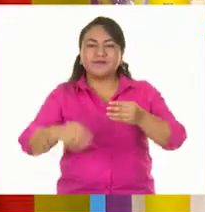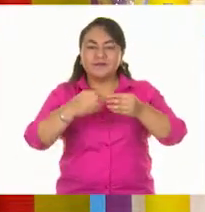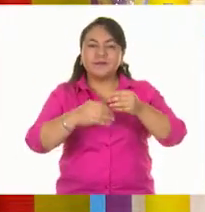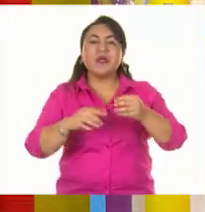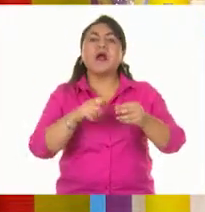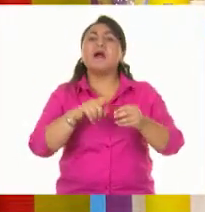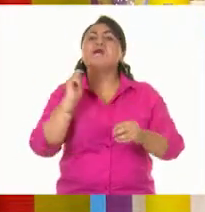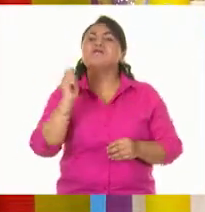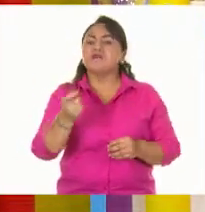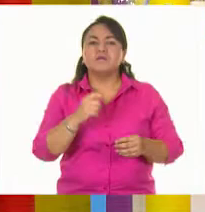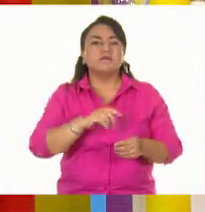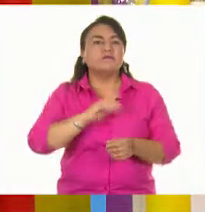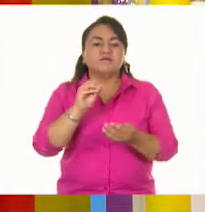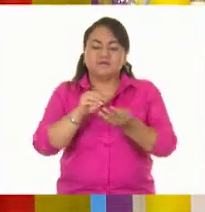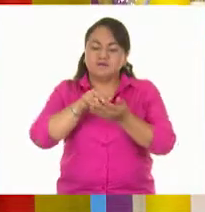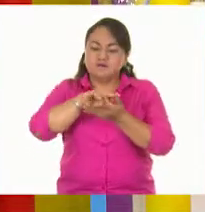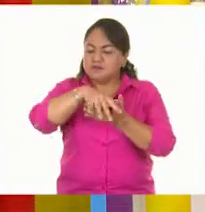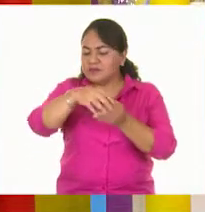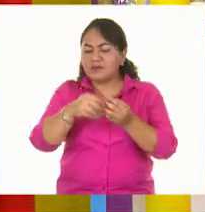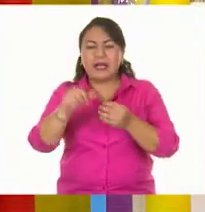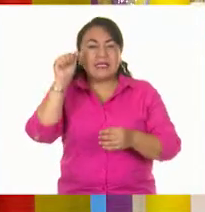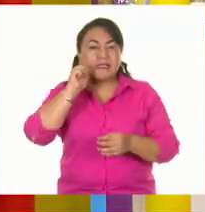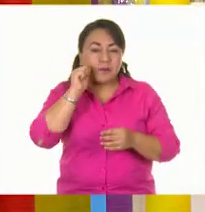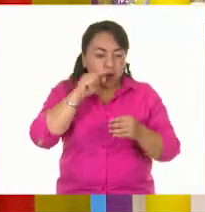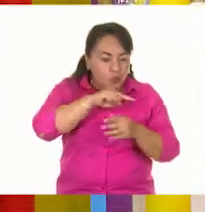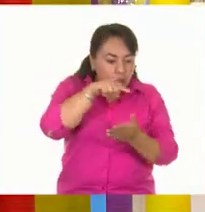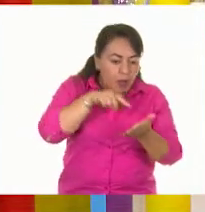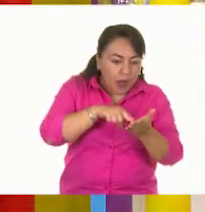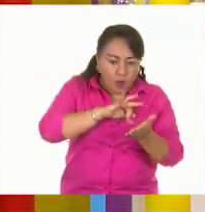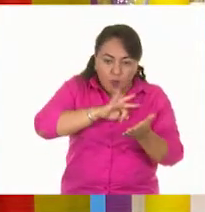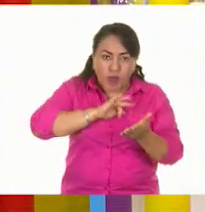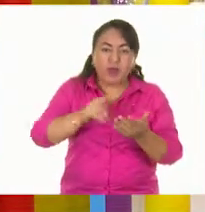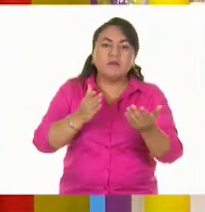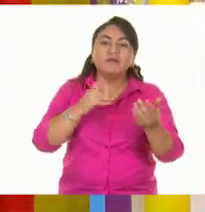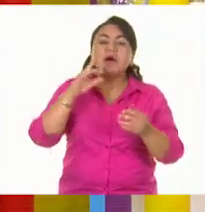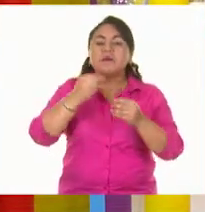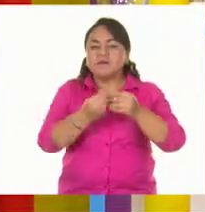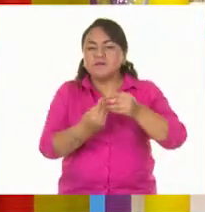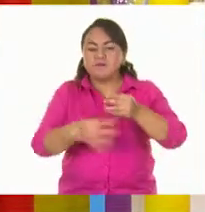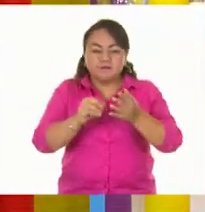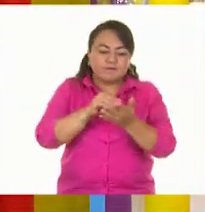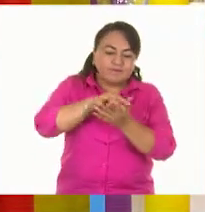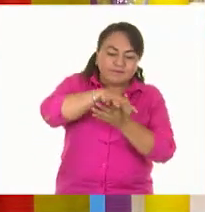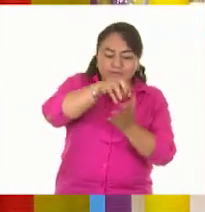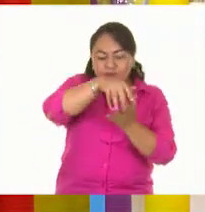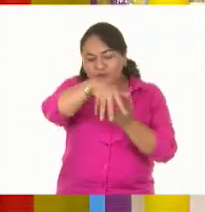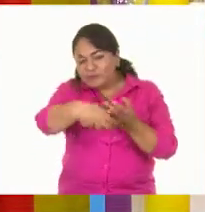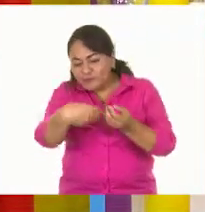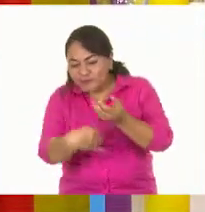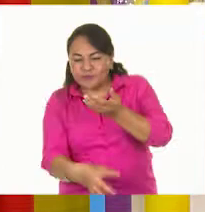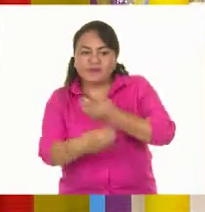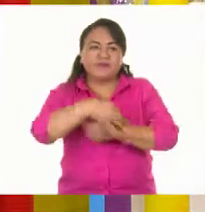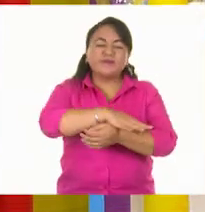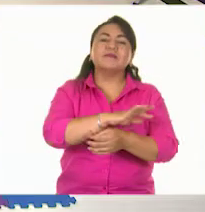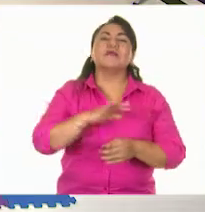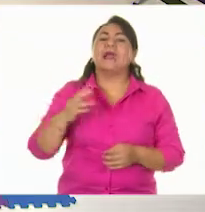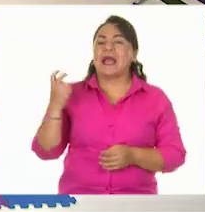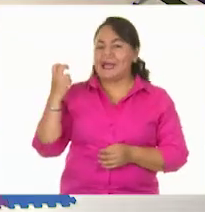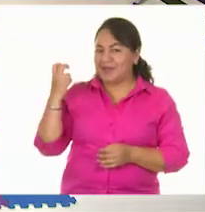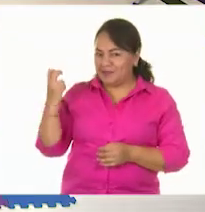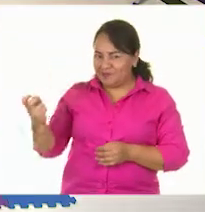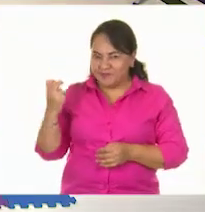fluidez. Esto quiere decir que siempre que haya un espacio disponible, los líquidos se van a escapar por ahí. Exactamente.